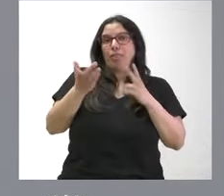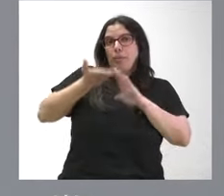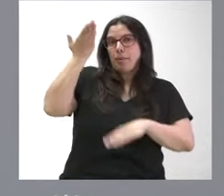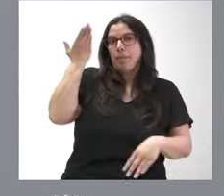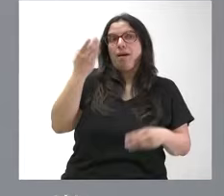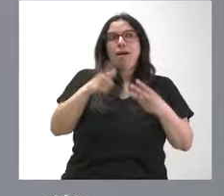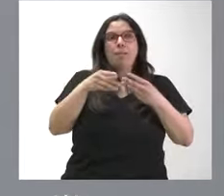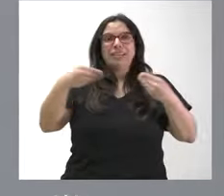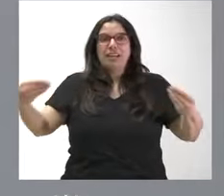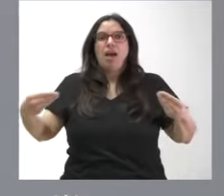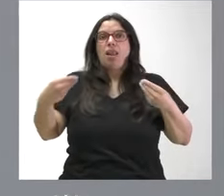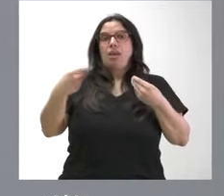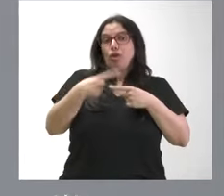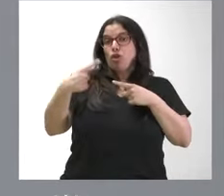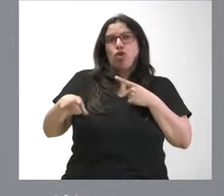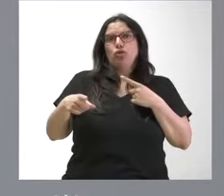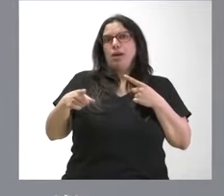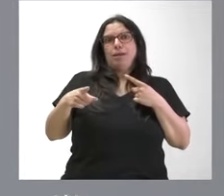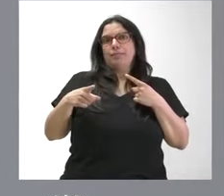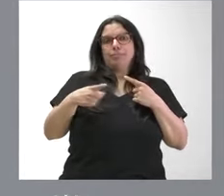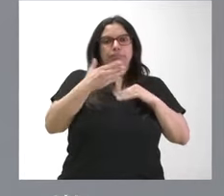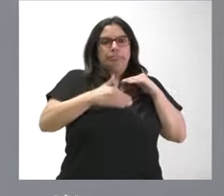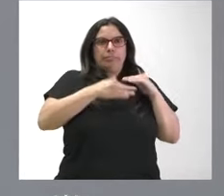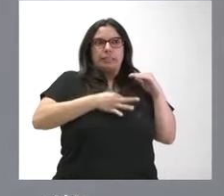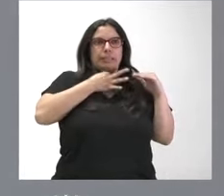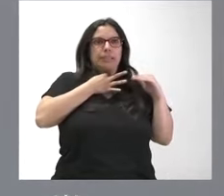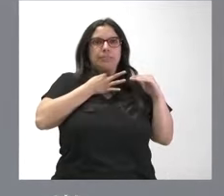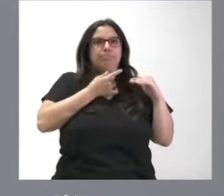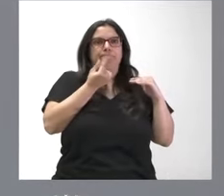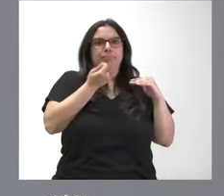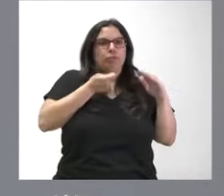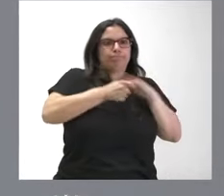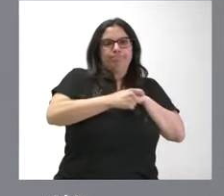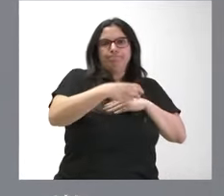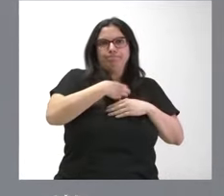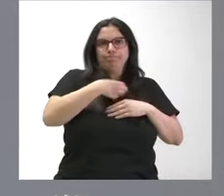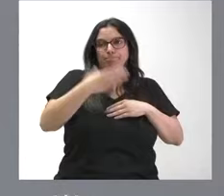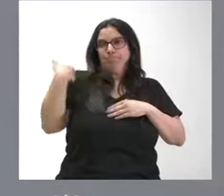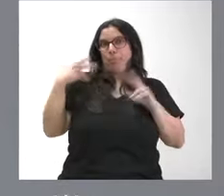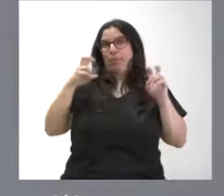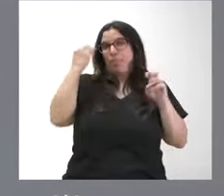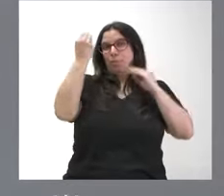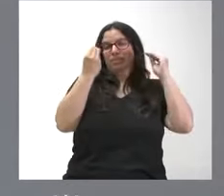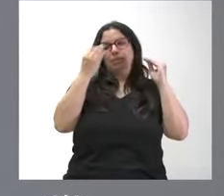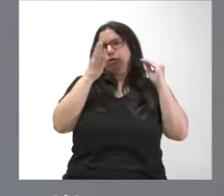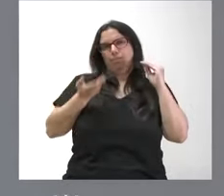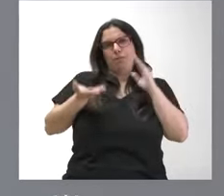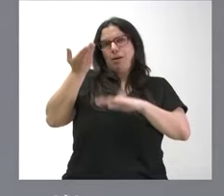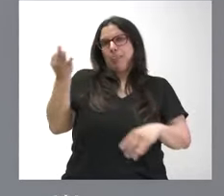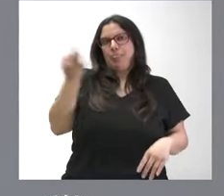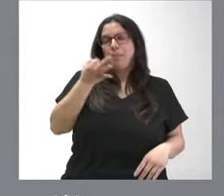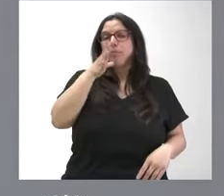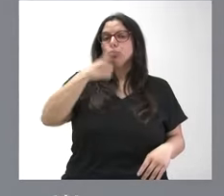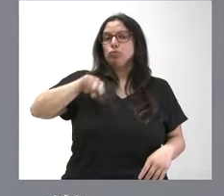las materias primas dificulta extraordinariamente llevar a cabo estas inversiones con los costes inicialmente establecidos. Ese es el